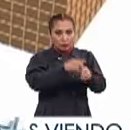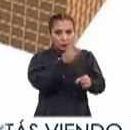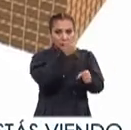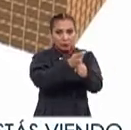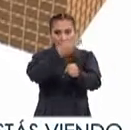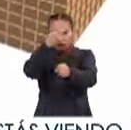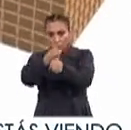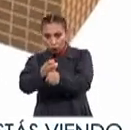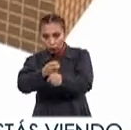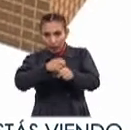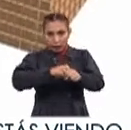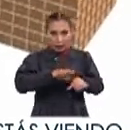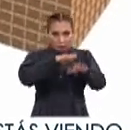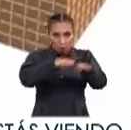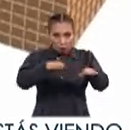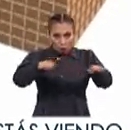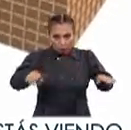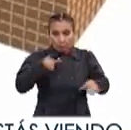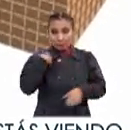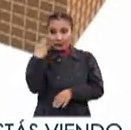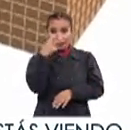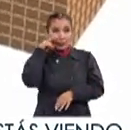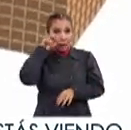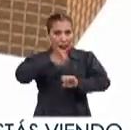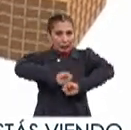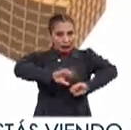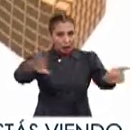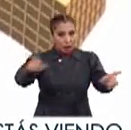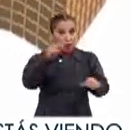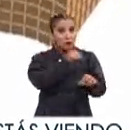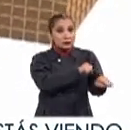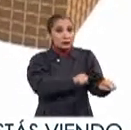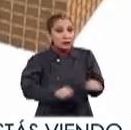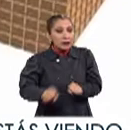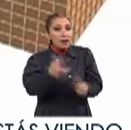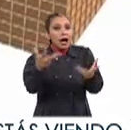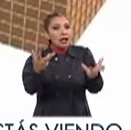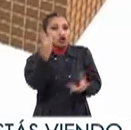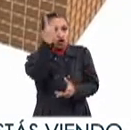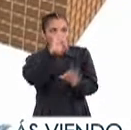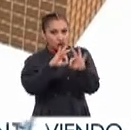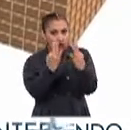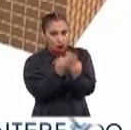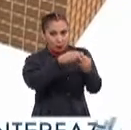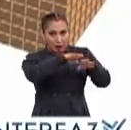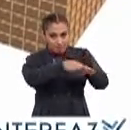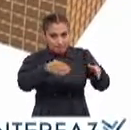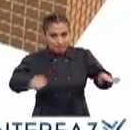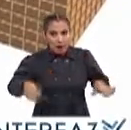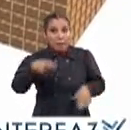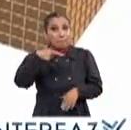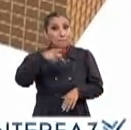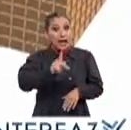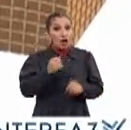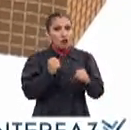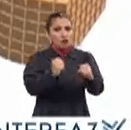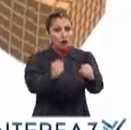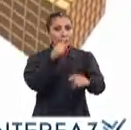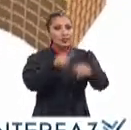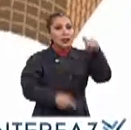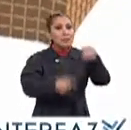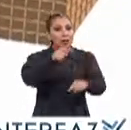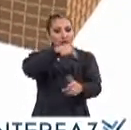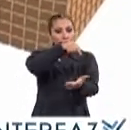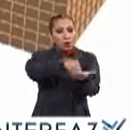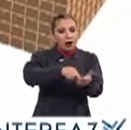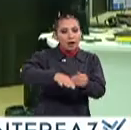primaria y secundaria Es necesario dejar en claro que en un sismo se producen los dos tipos de onda Sin embargo, la intensidad depende